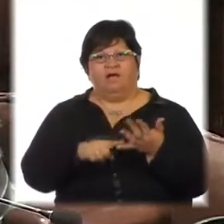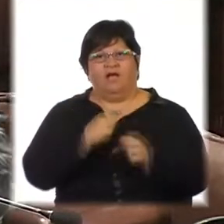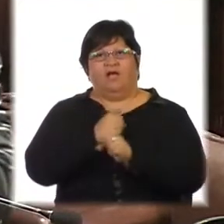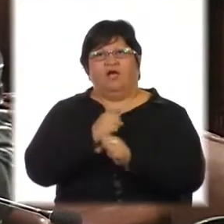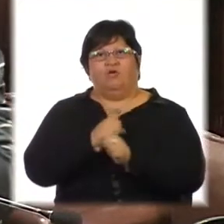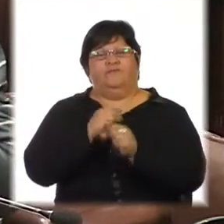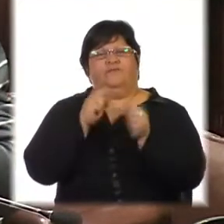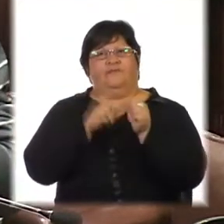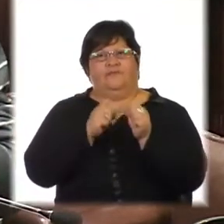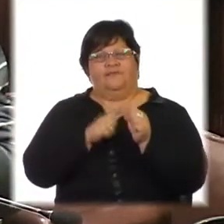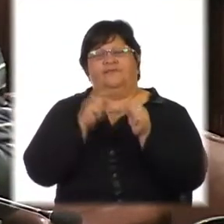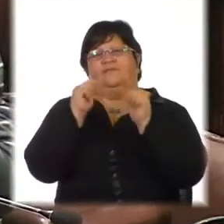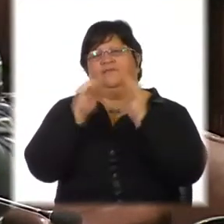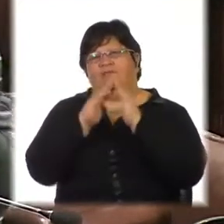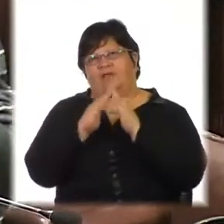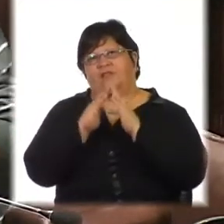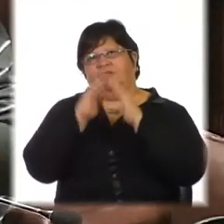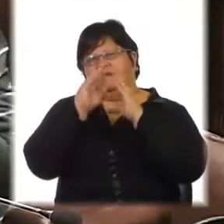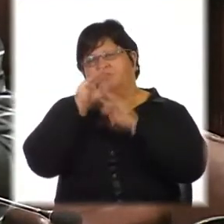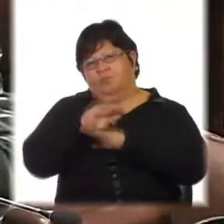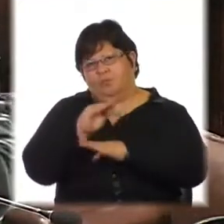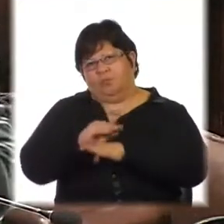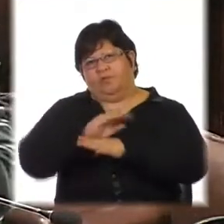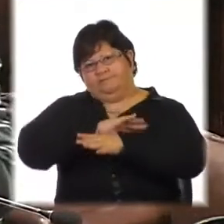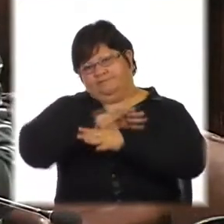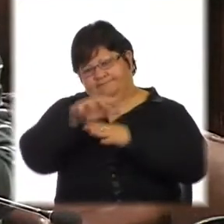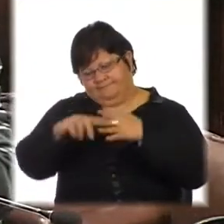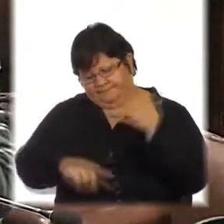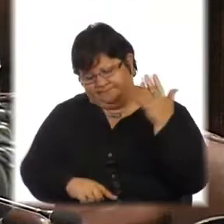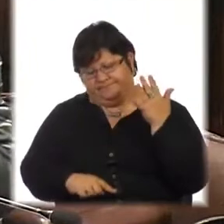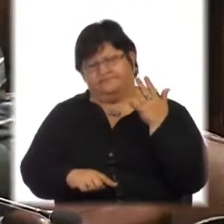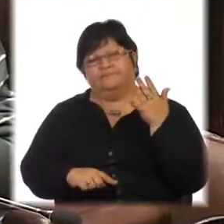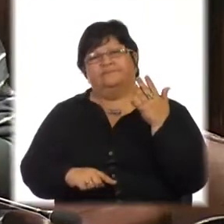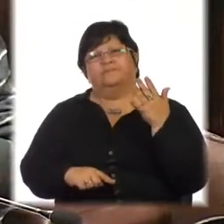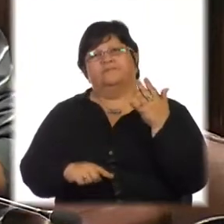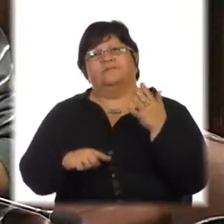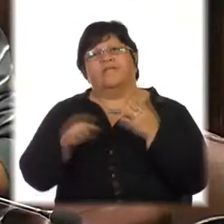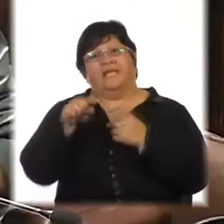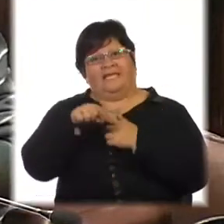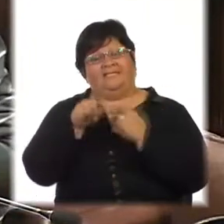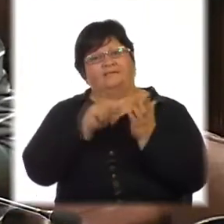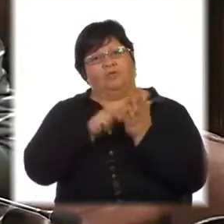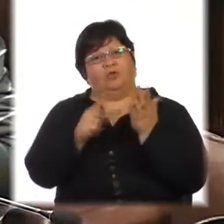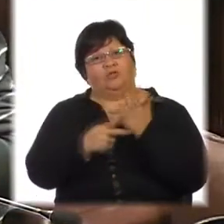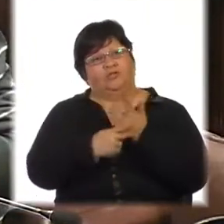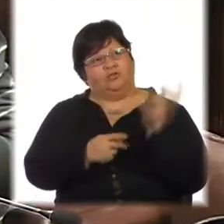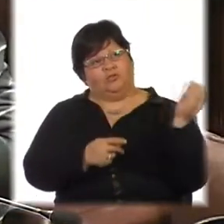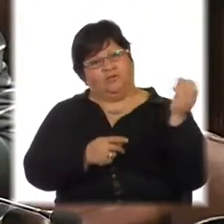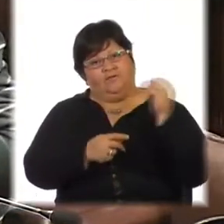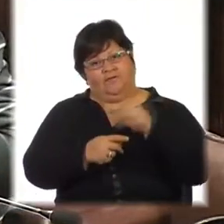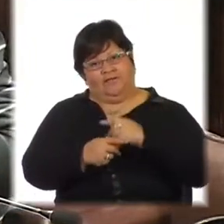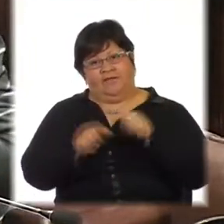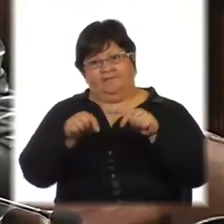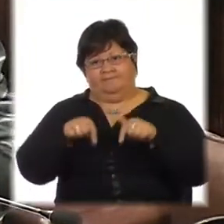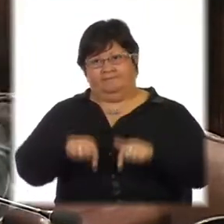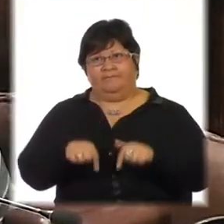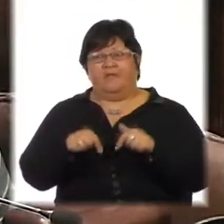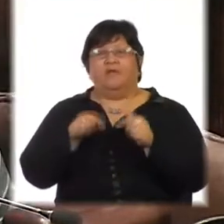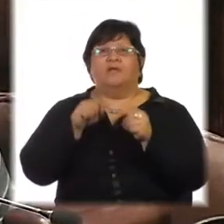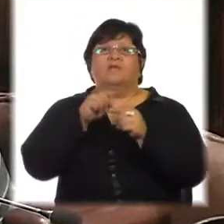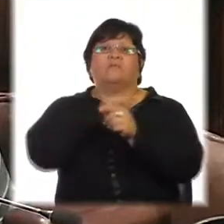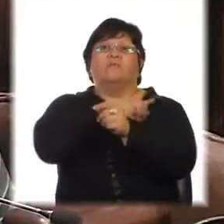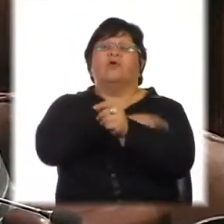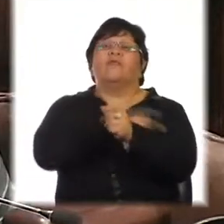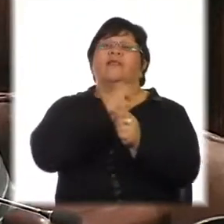vivienda, a la cultura. Este proyecto que fuera enviado por el Poder Ejecutivo contiene también